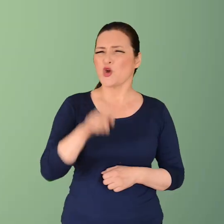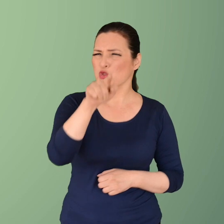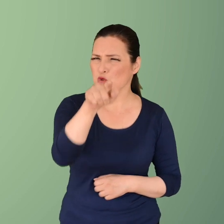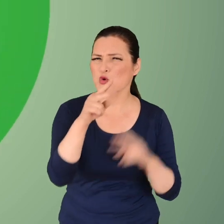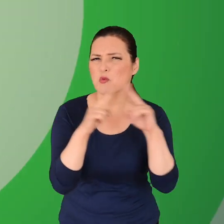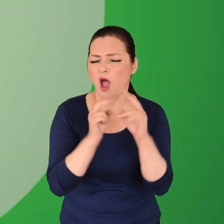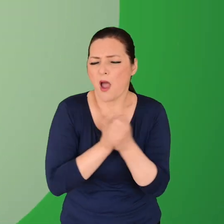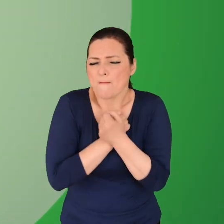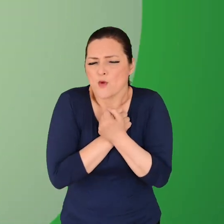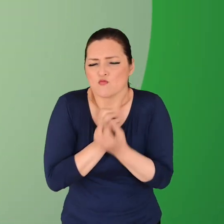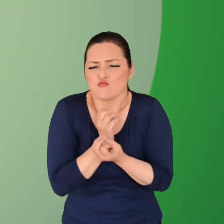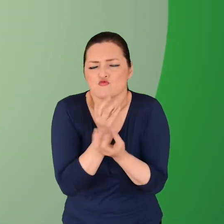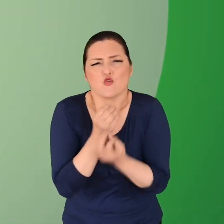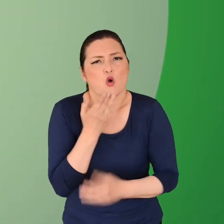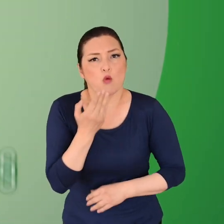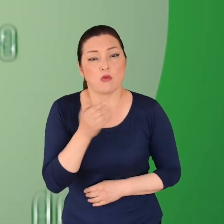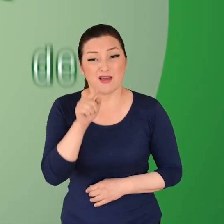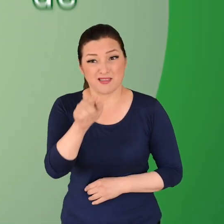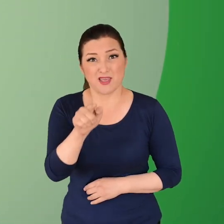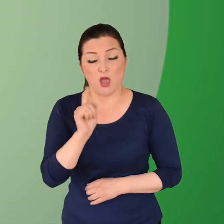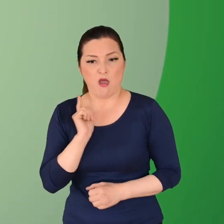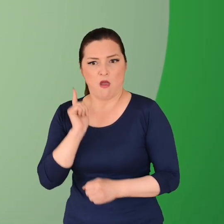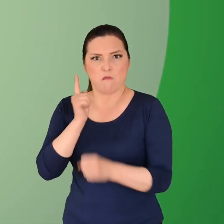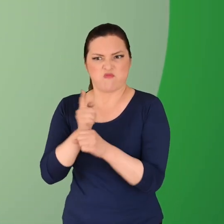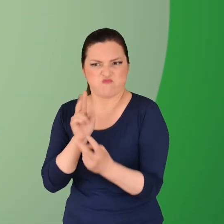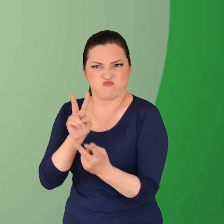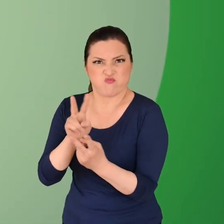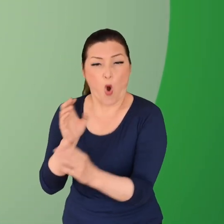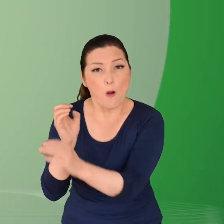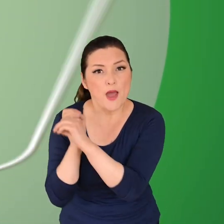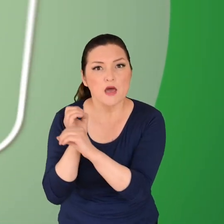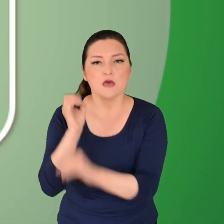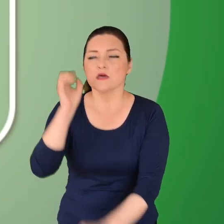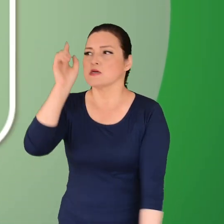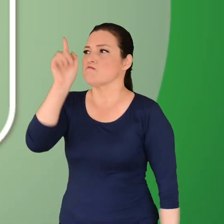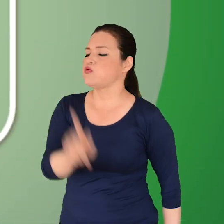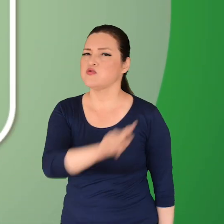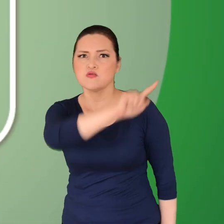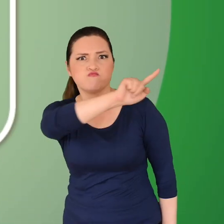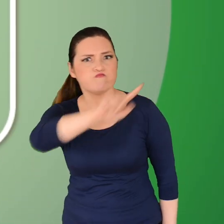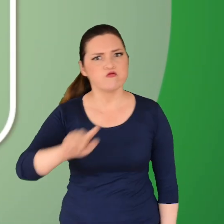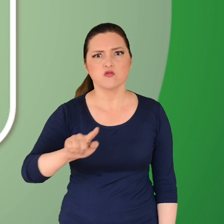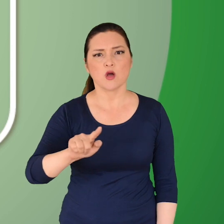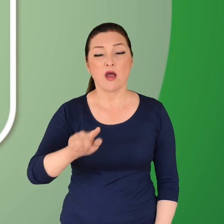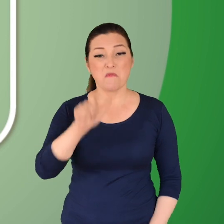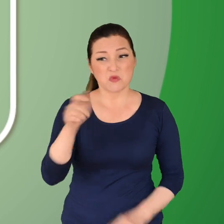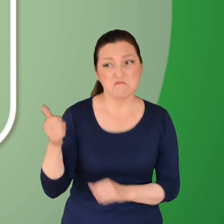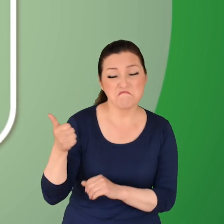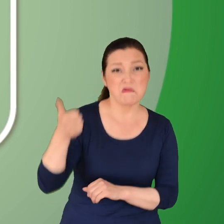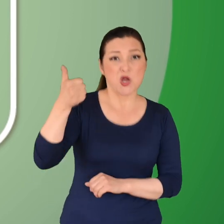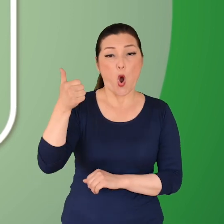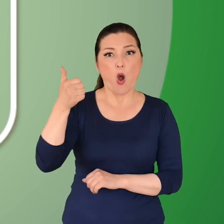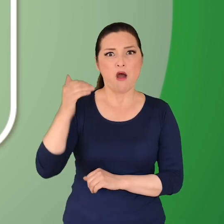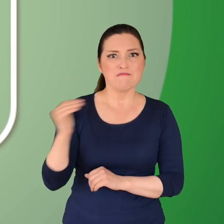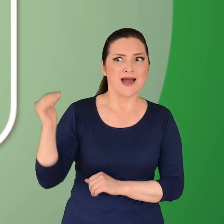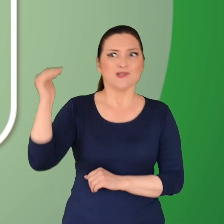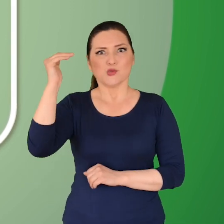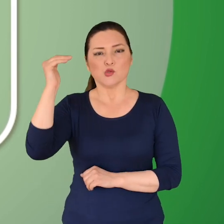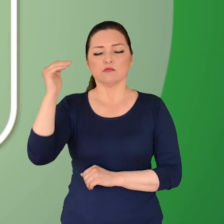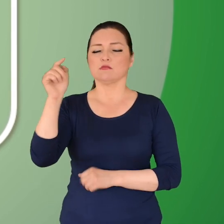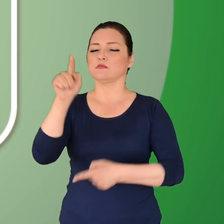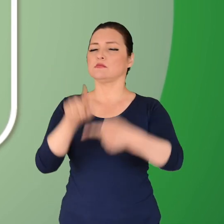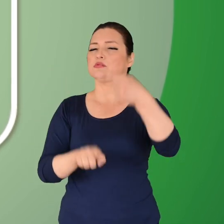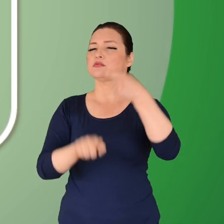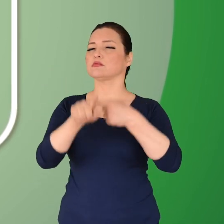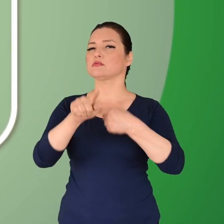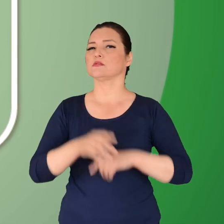momento. ¿Qué formas conoces de expresar amor? Recuerda que nadie puede obligarte a hacer nada